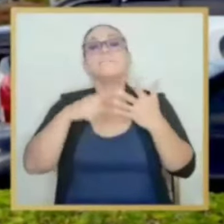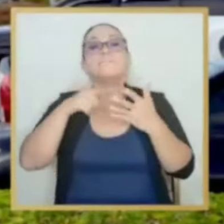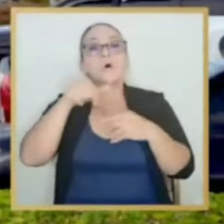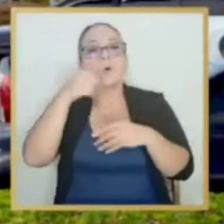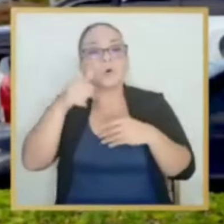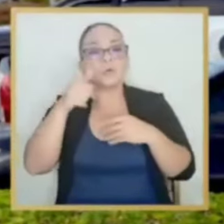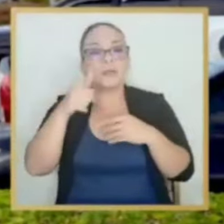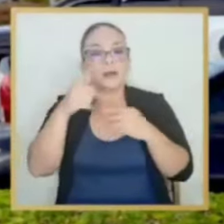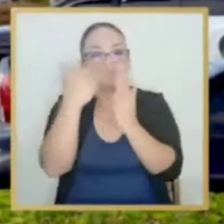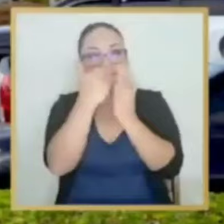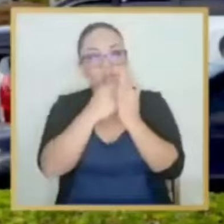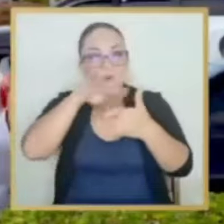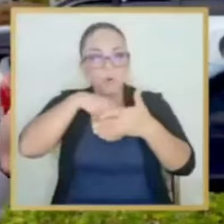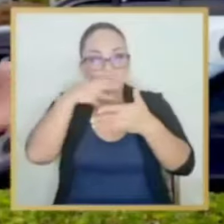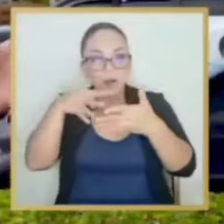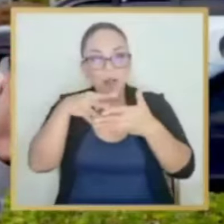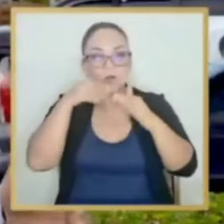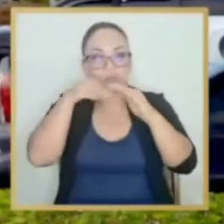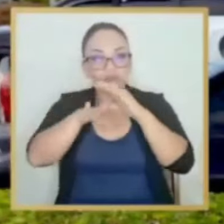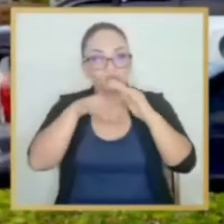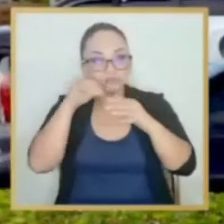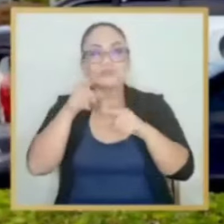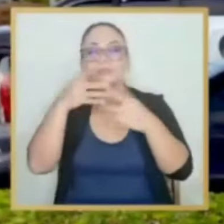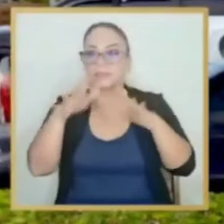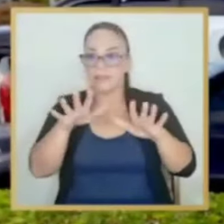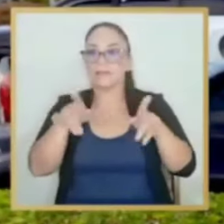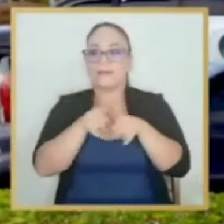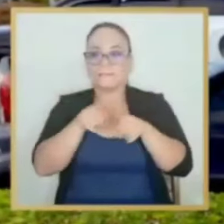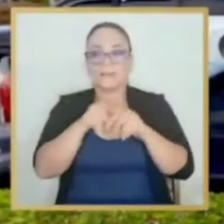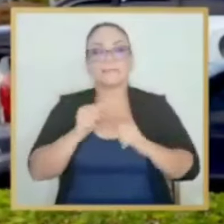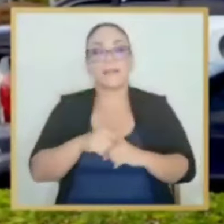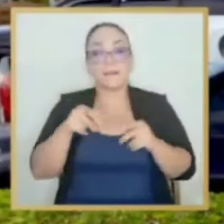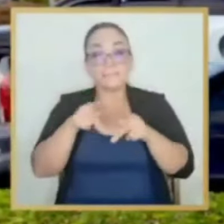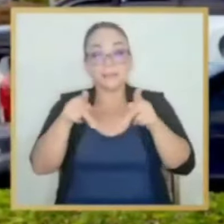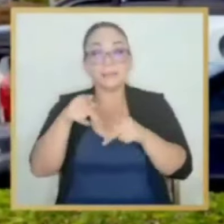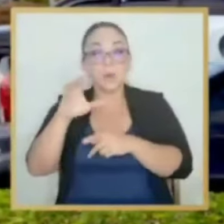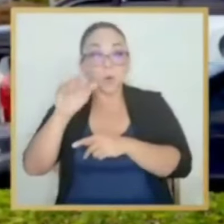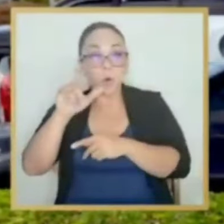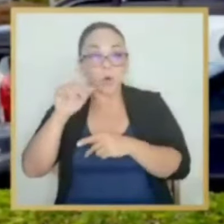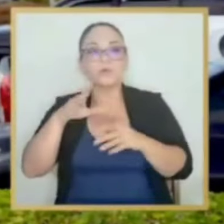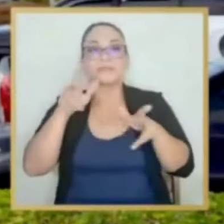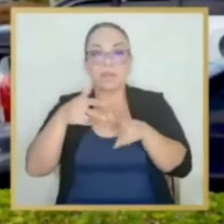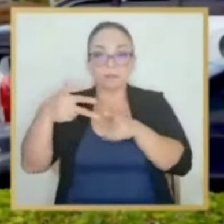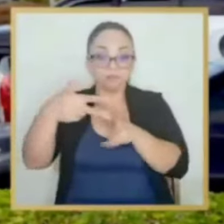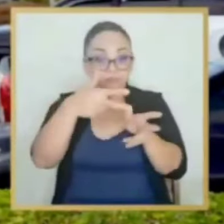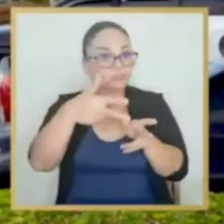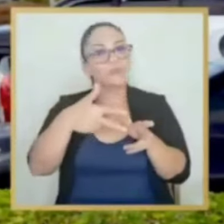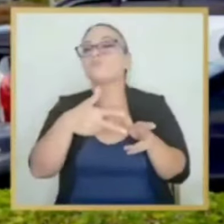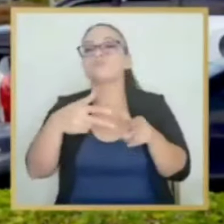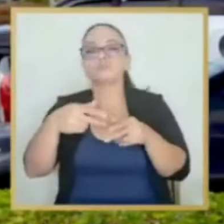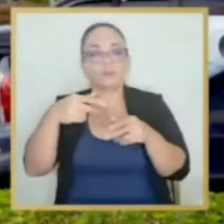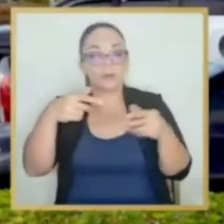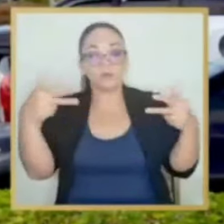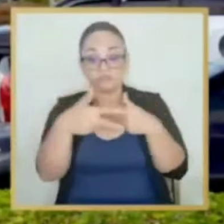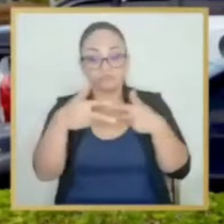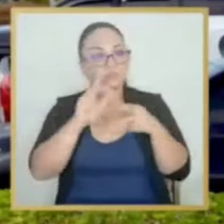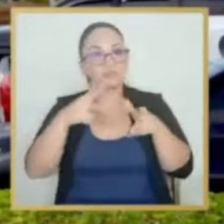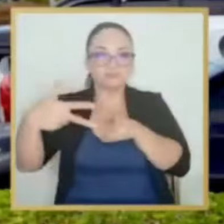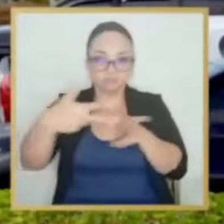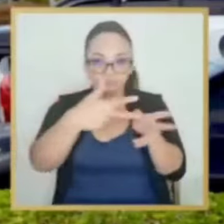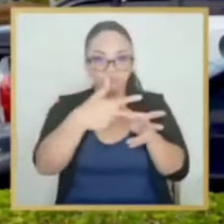escalonado del horario para el ingreso está activa, el Paseo Colón ya está activo, reversible hasta las 9 de la mañana